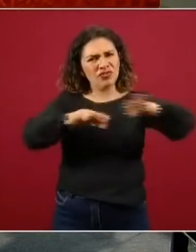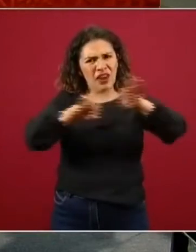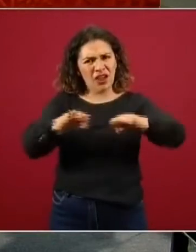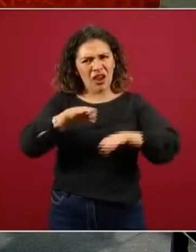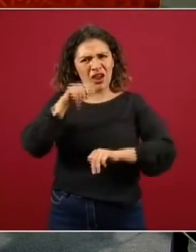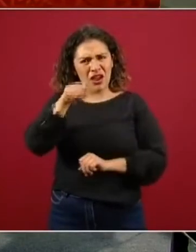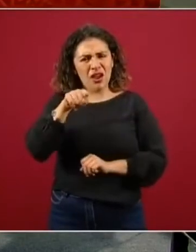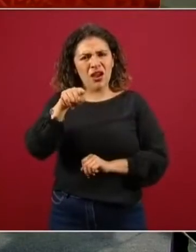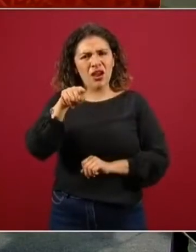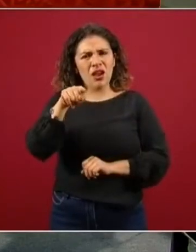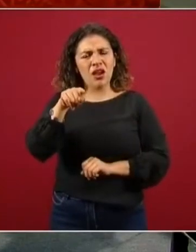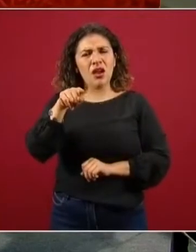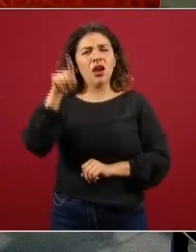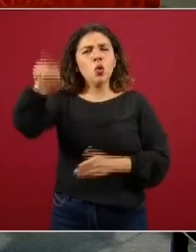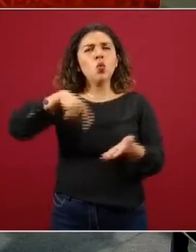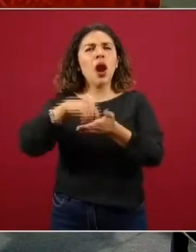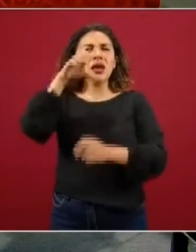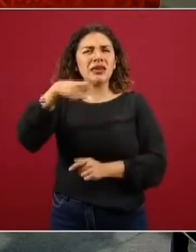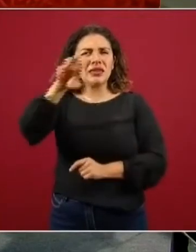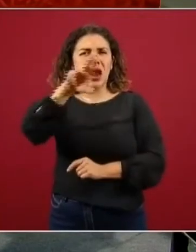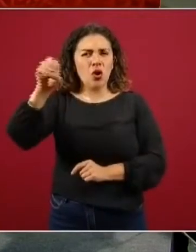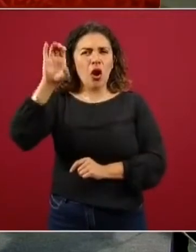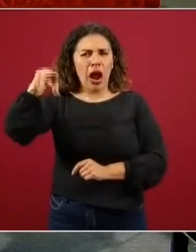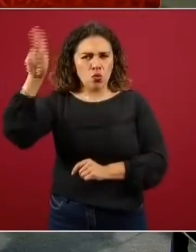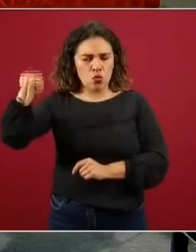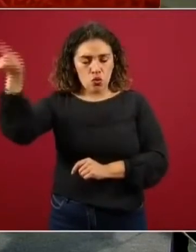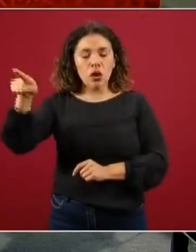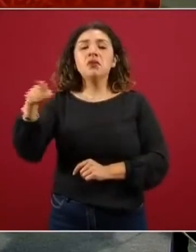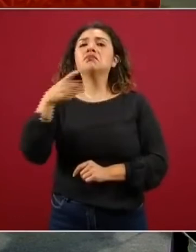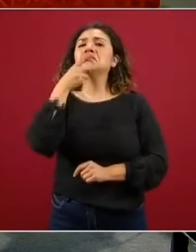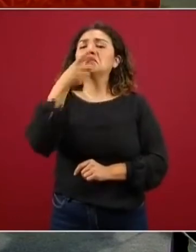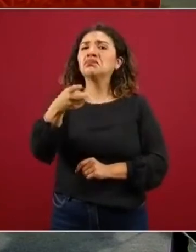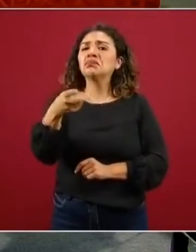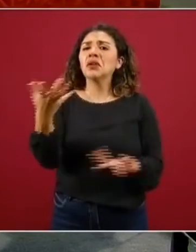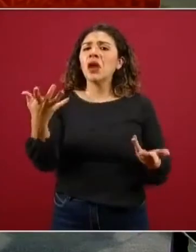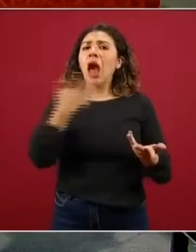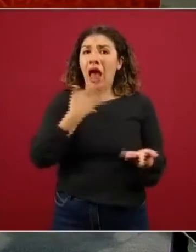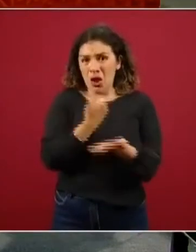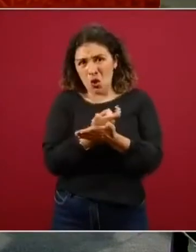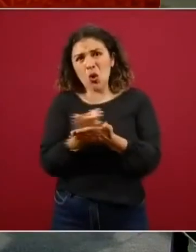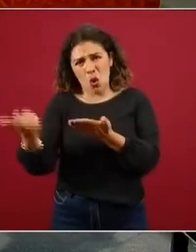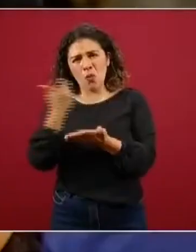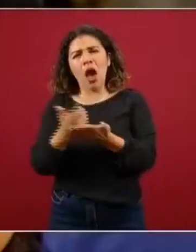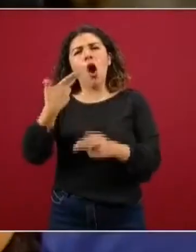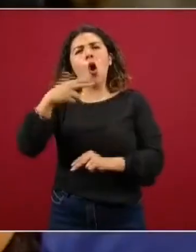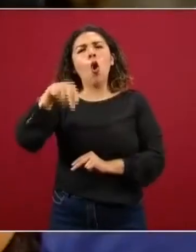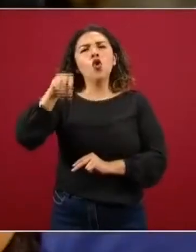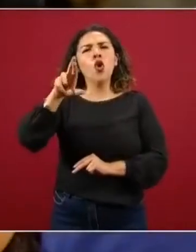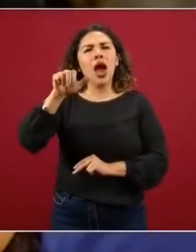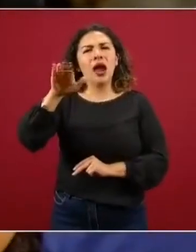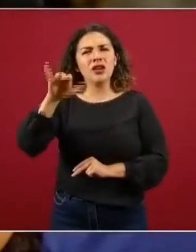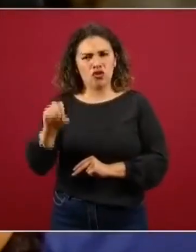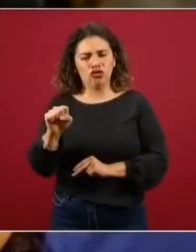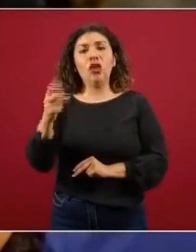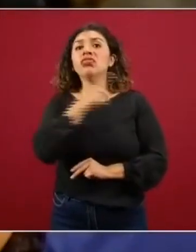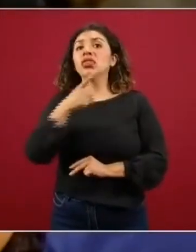conalev especialmente de los de quintana ron cancún en donde los de los que reciben pago por honorario les